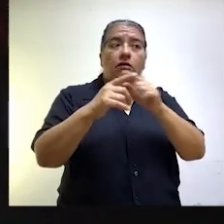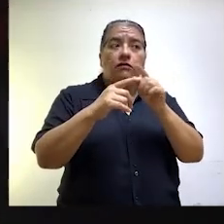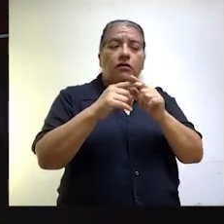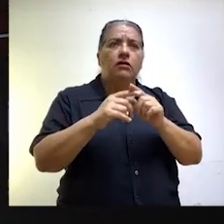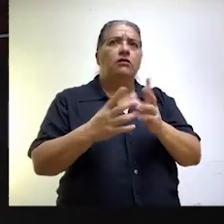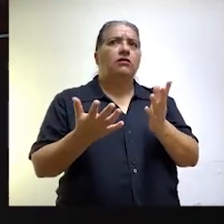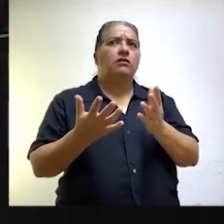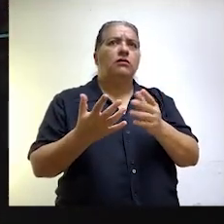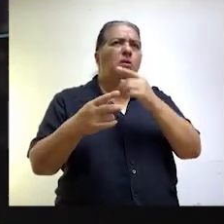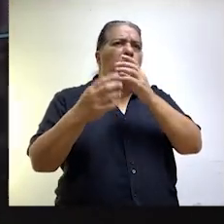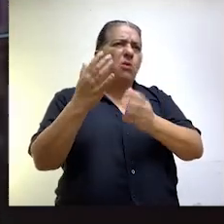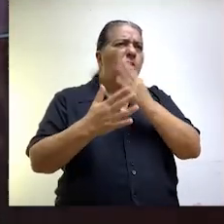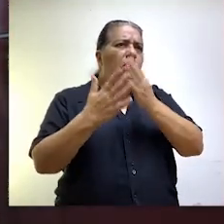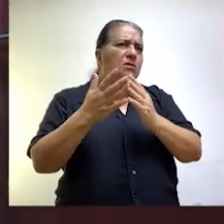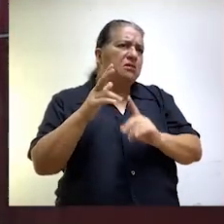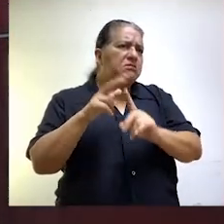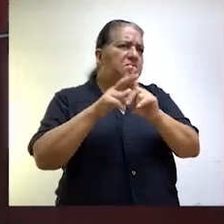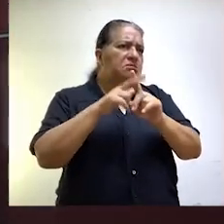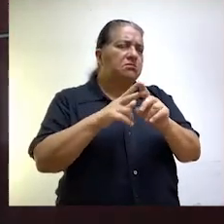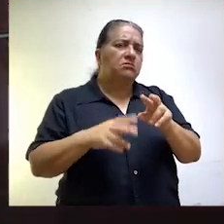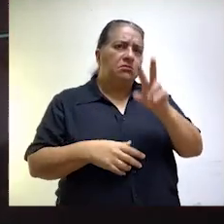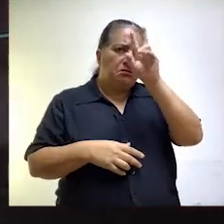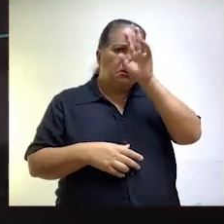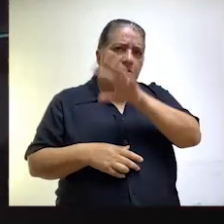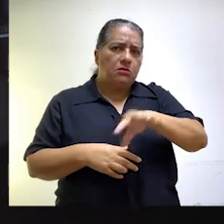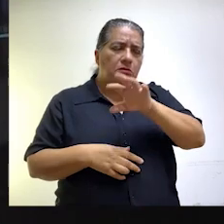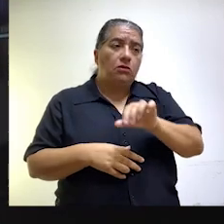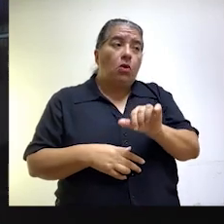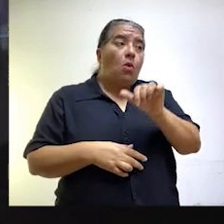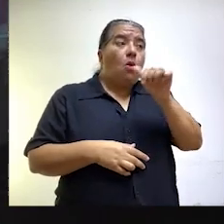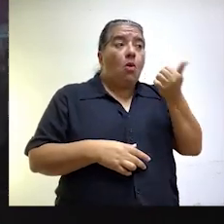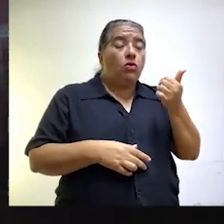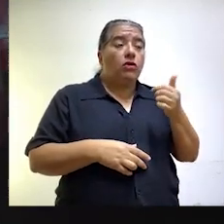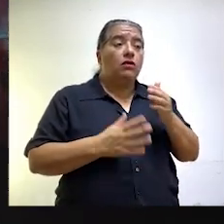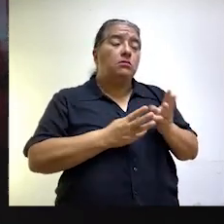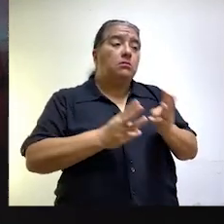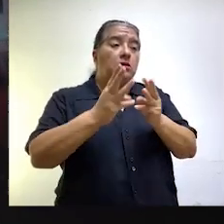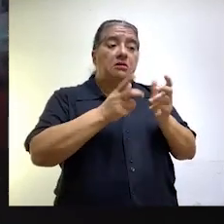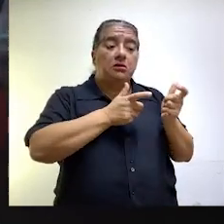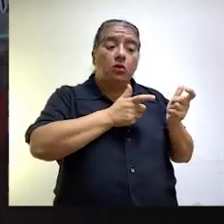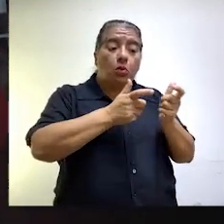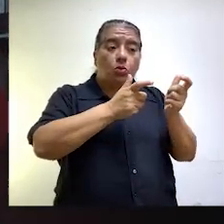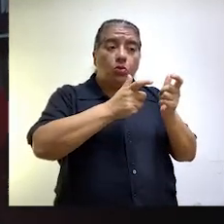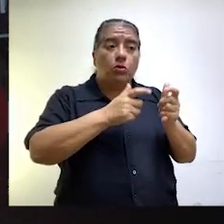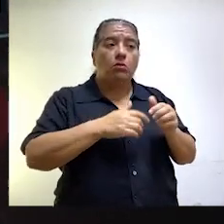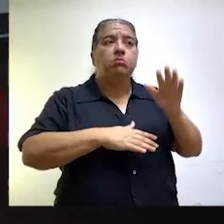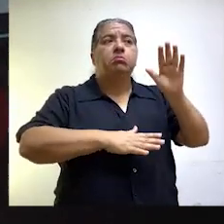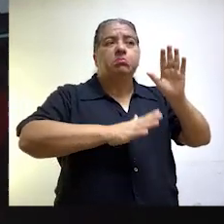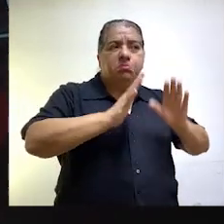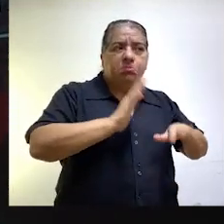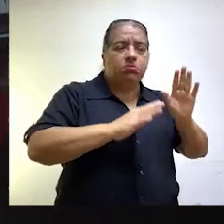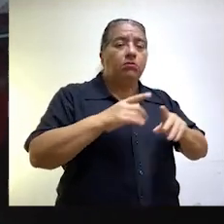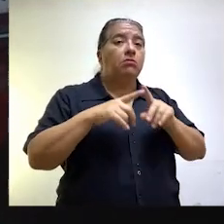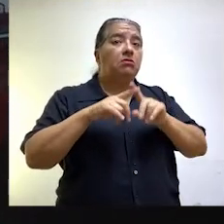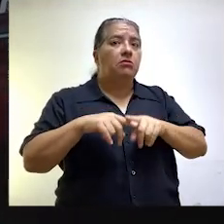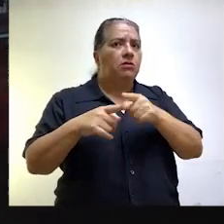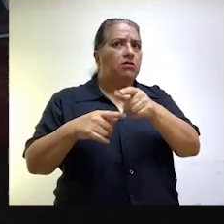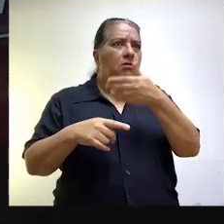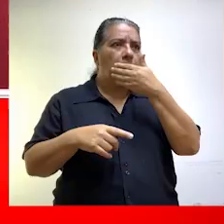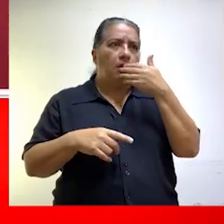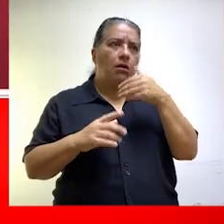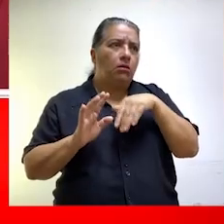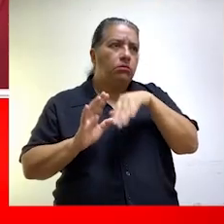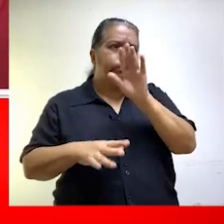situaciones de mayor riesgo, en comparación con las otras modalidades de control, cual podría estar explicando en cierto modo esa